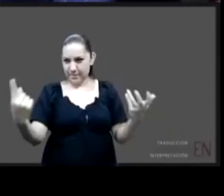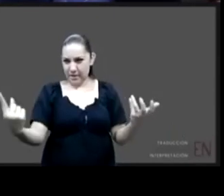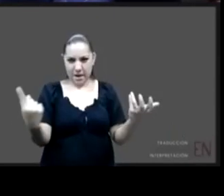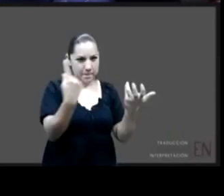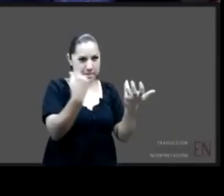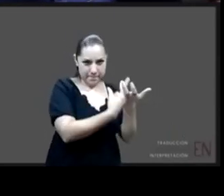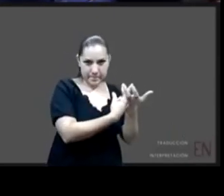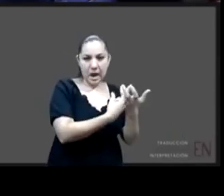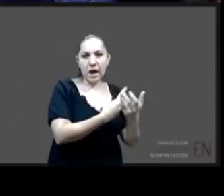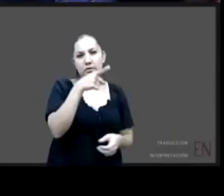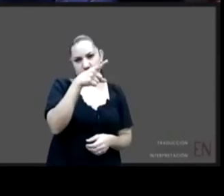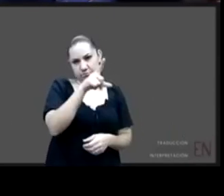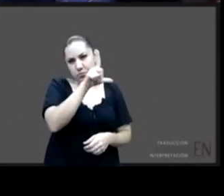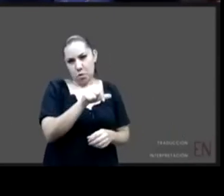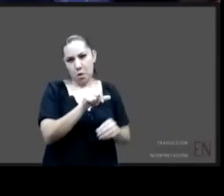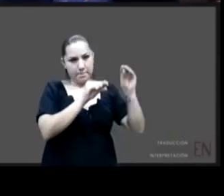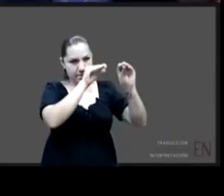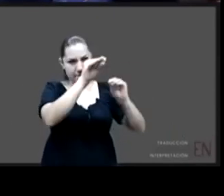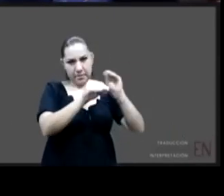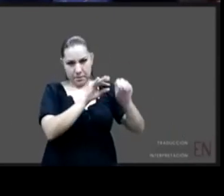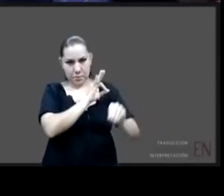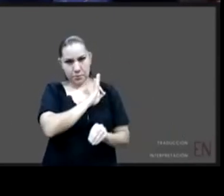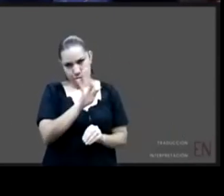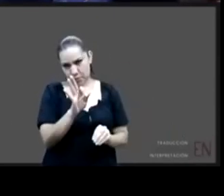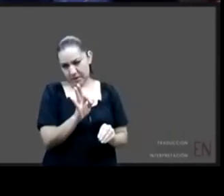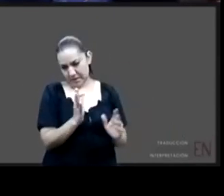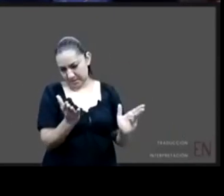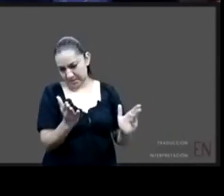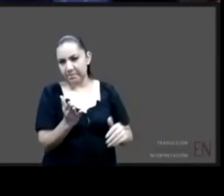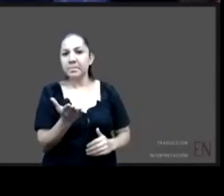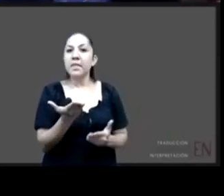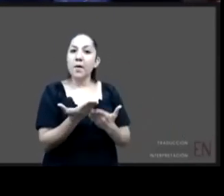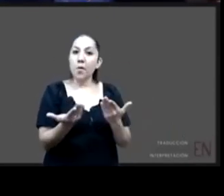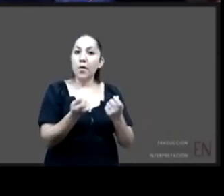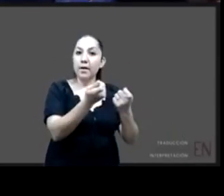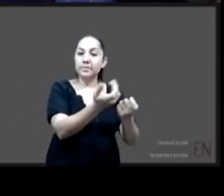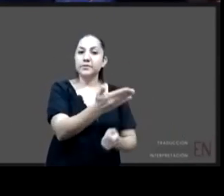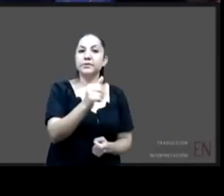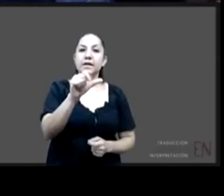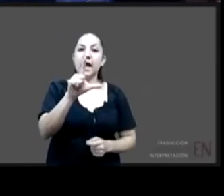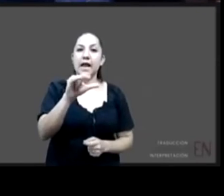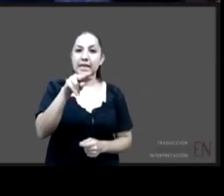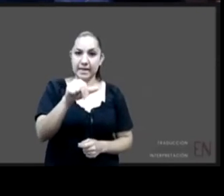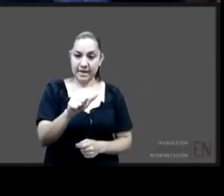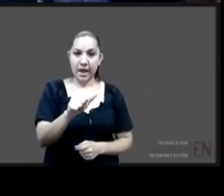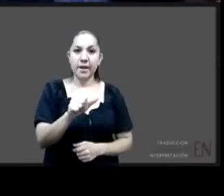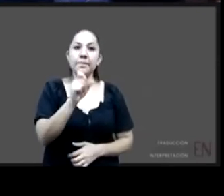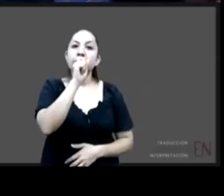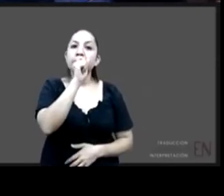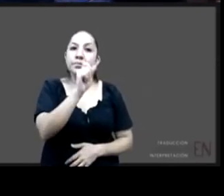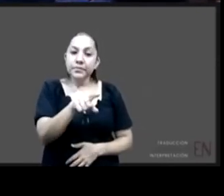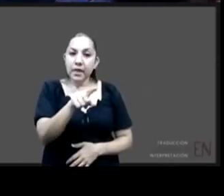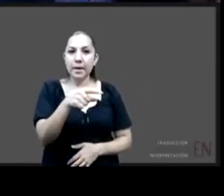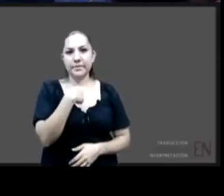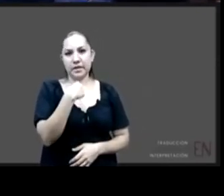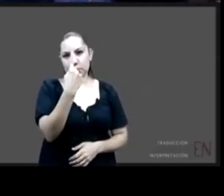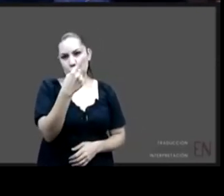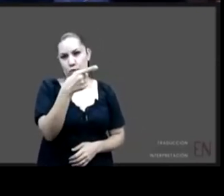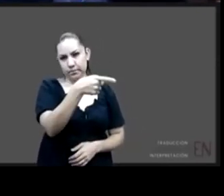Alina le doy la palabra y también quisiera ponerte una pregunta